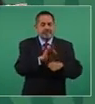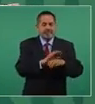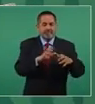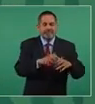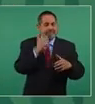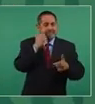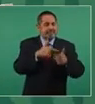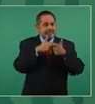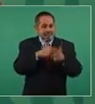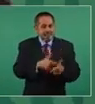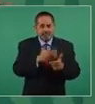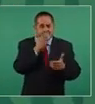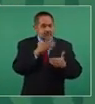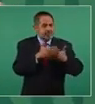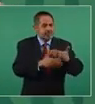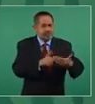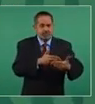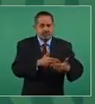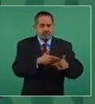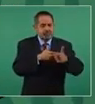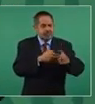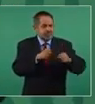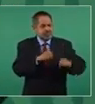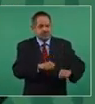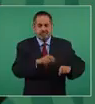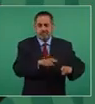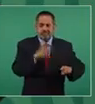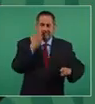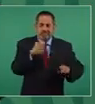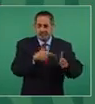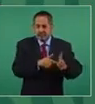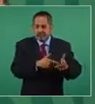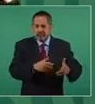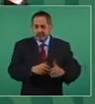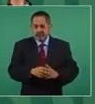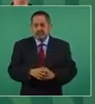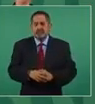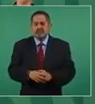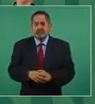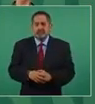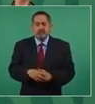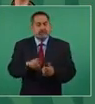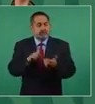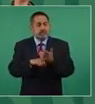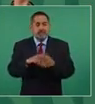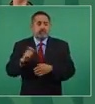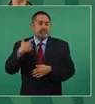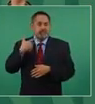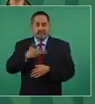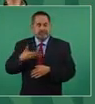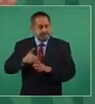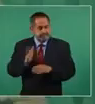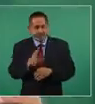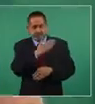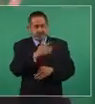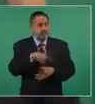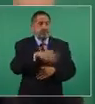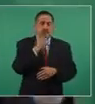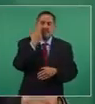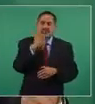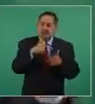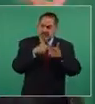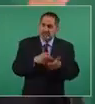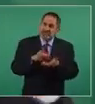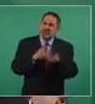autoritario que se fue y